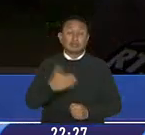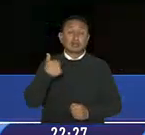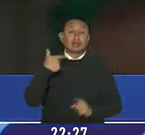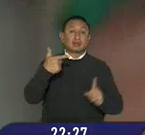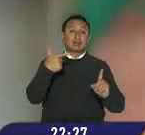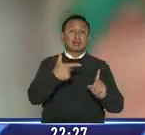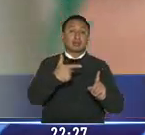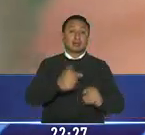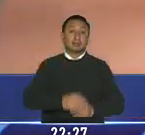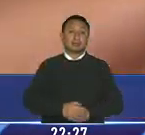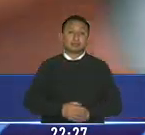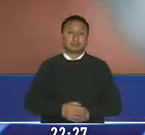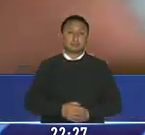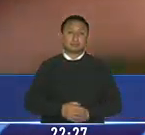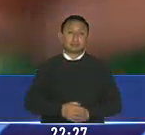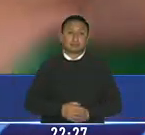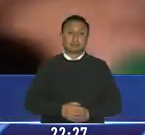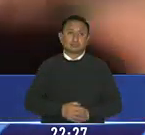fuego